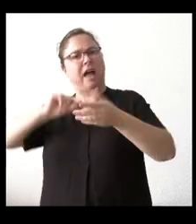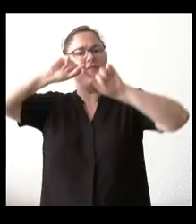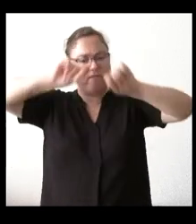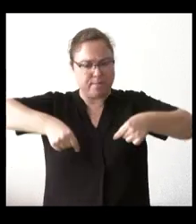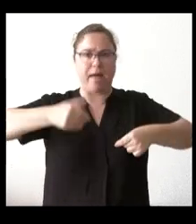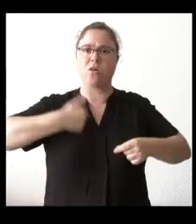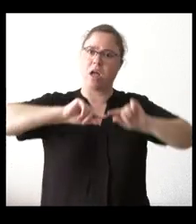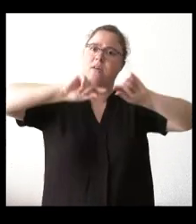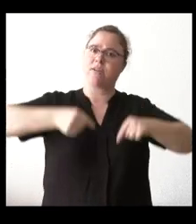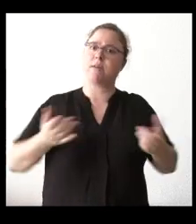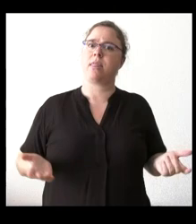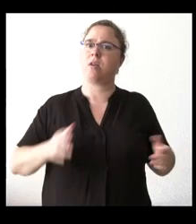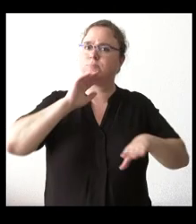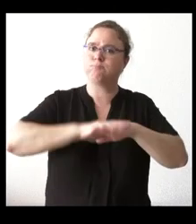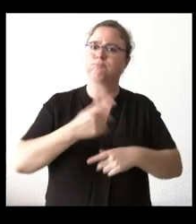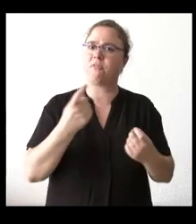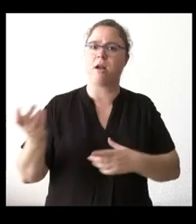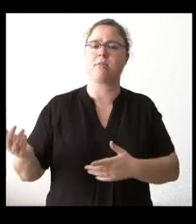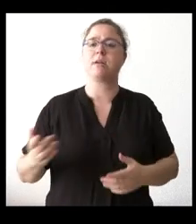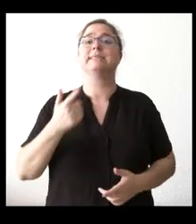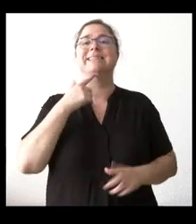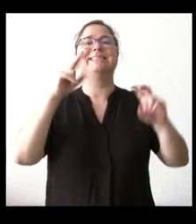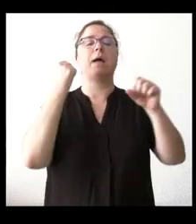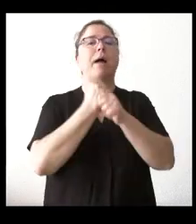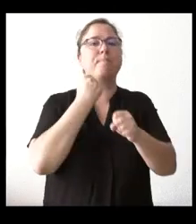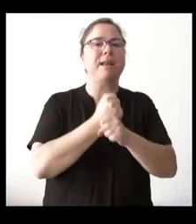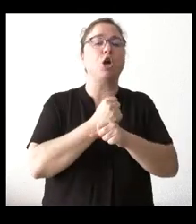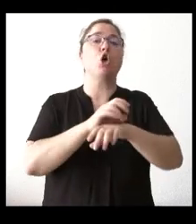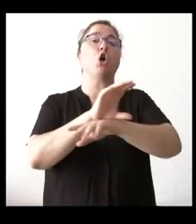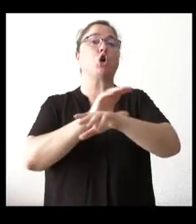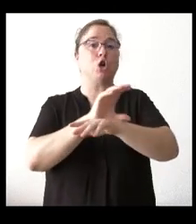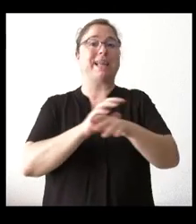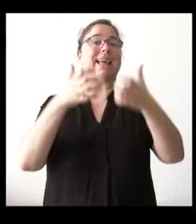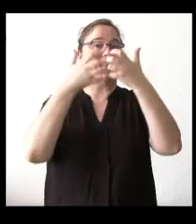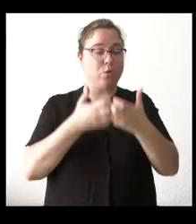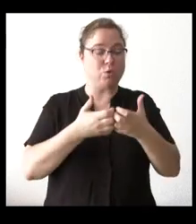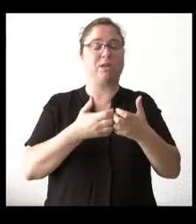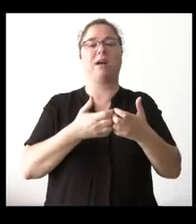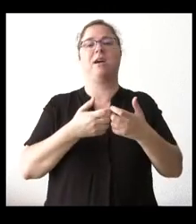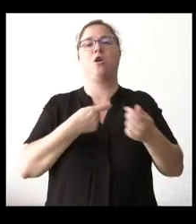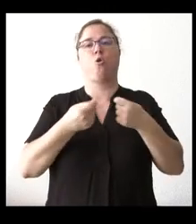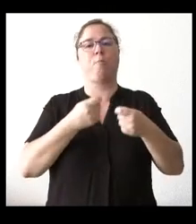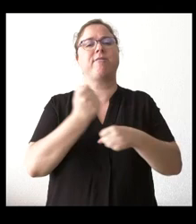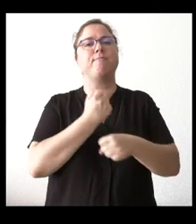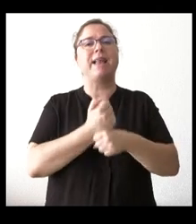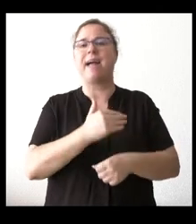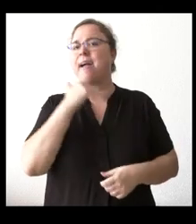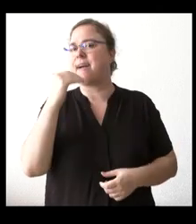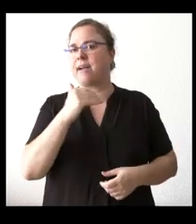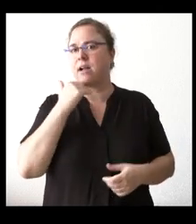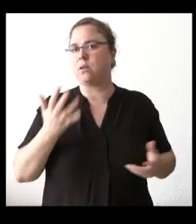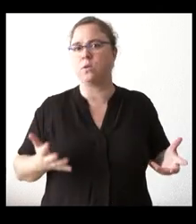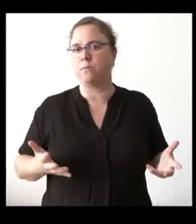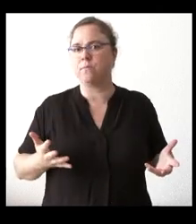entonces yo no sé si en materia de empleo en la Consejería de Industria, Comercio y Empleo de alguna manera se va a